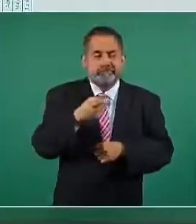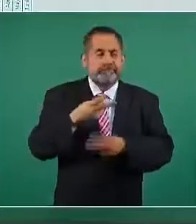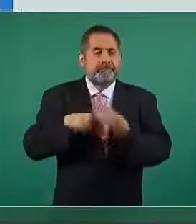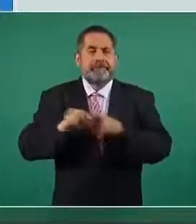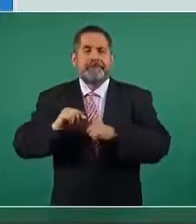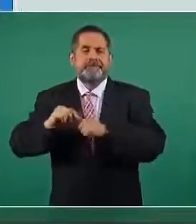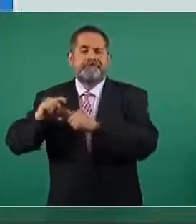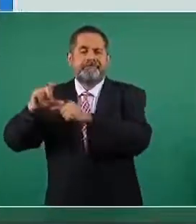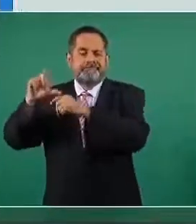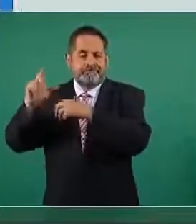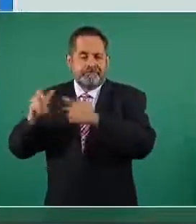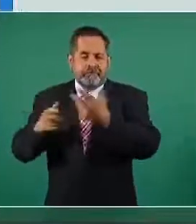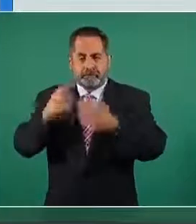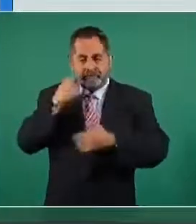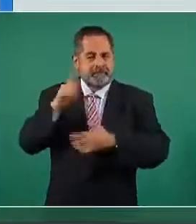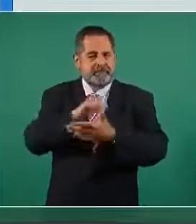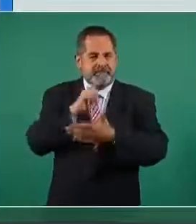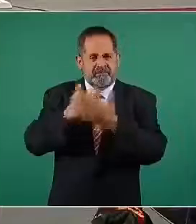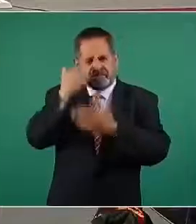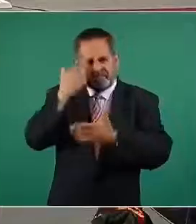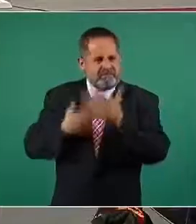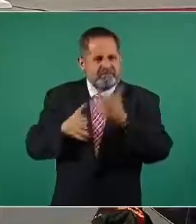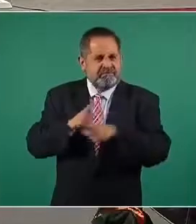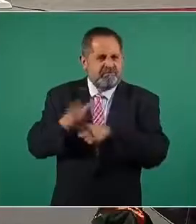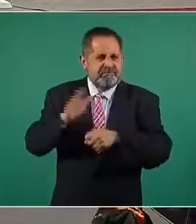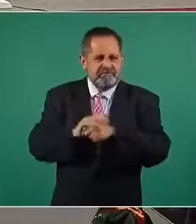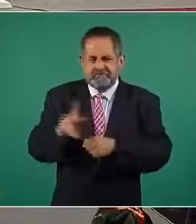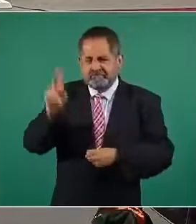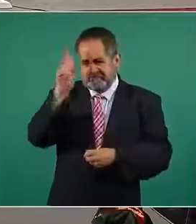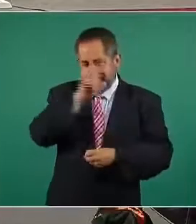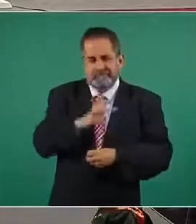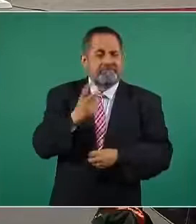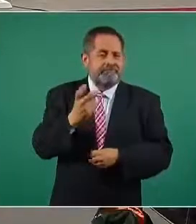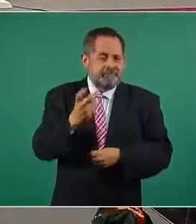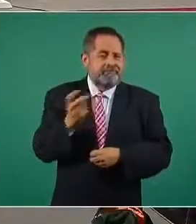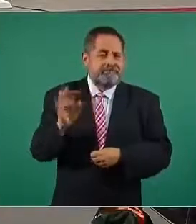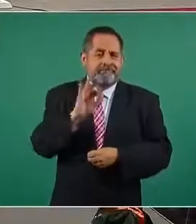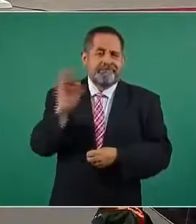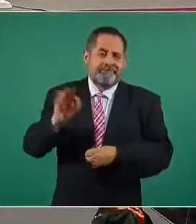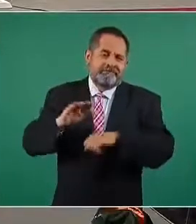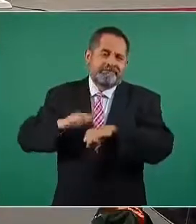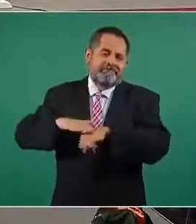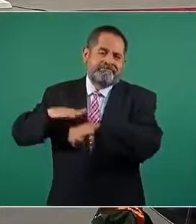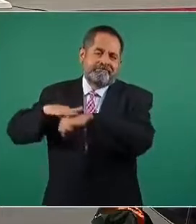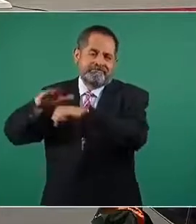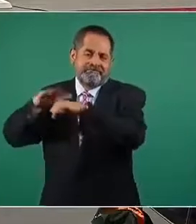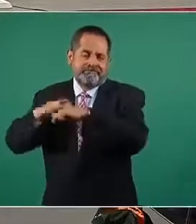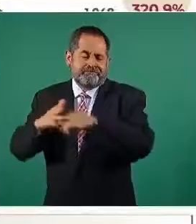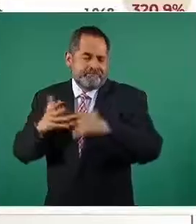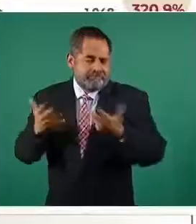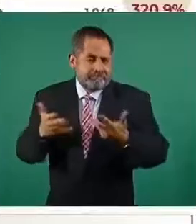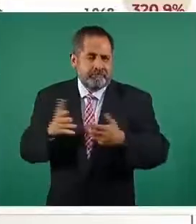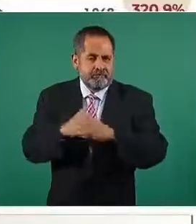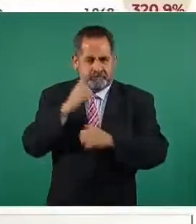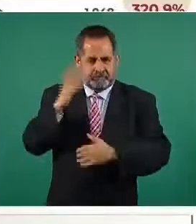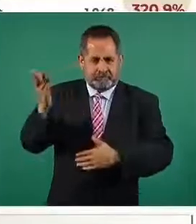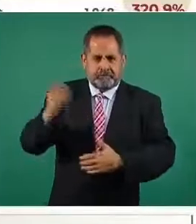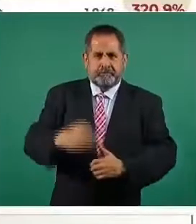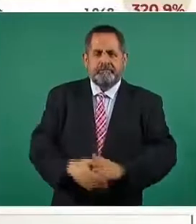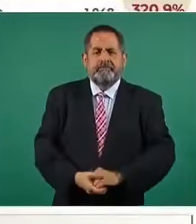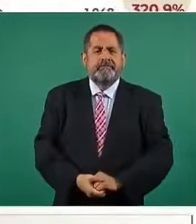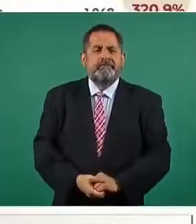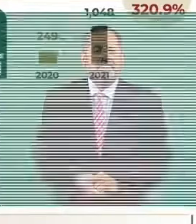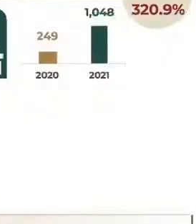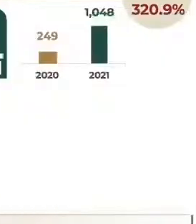adelante vamos a ver los delitos que fueron los que la causa que ocasiona esta incidencia delictiva. Pero en todos